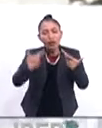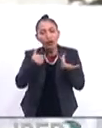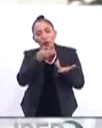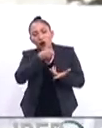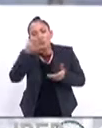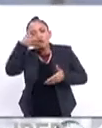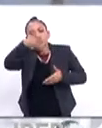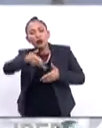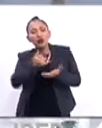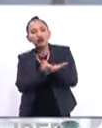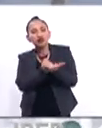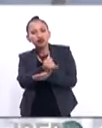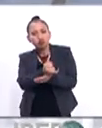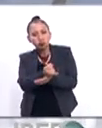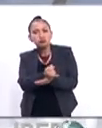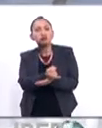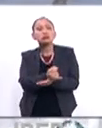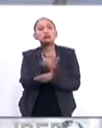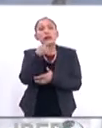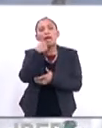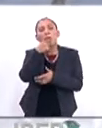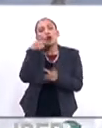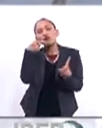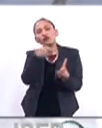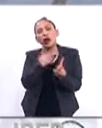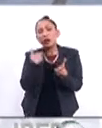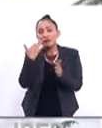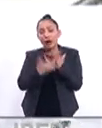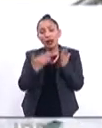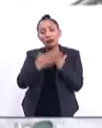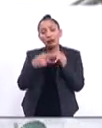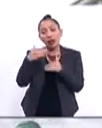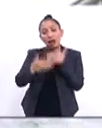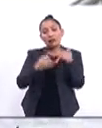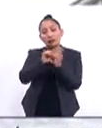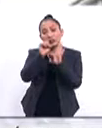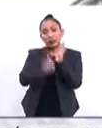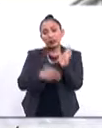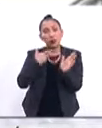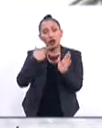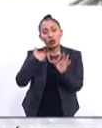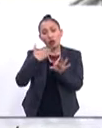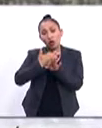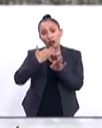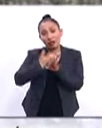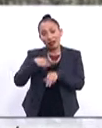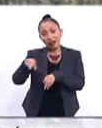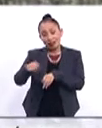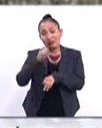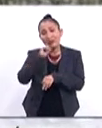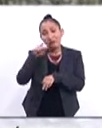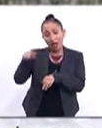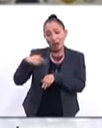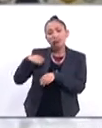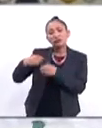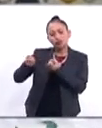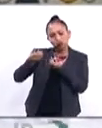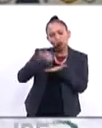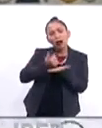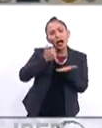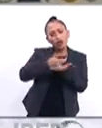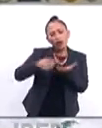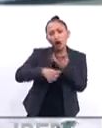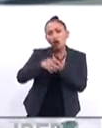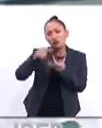forma al futuro de la democracia donde habló sobre los retos que existen en el sistema político actual y también de las herramientas que son